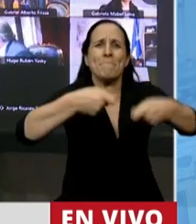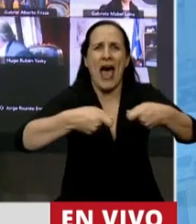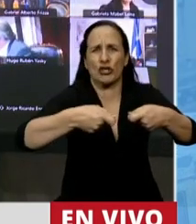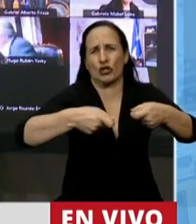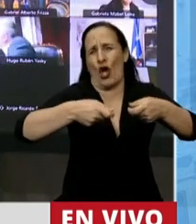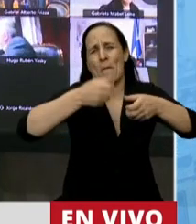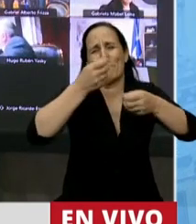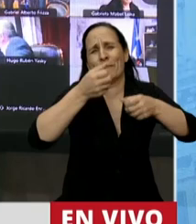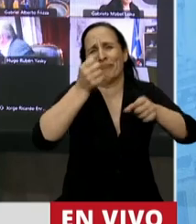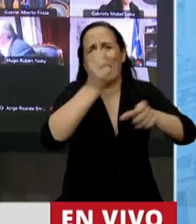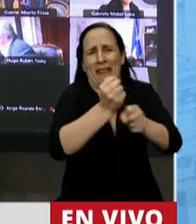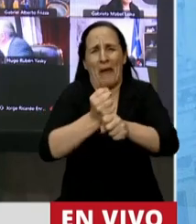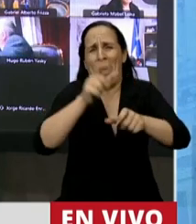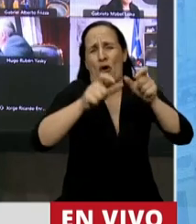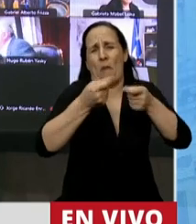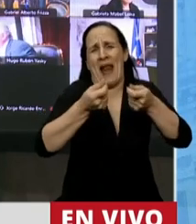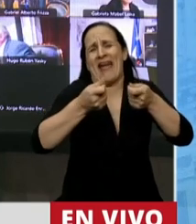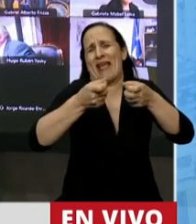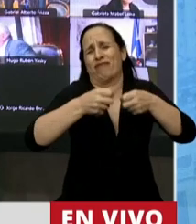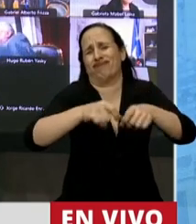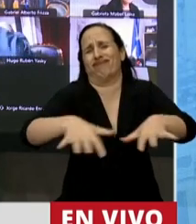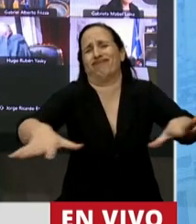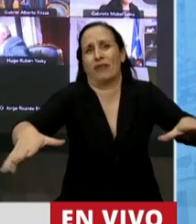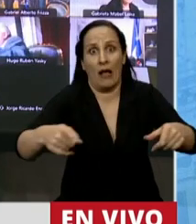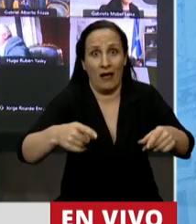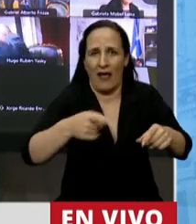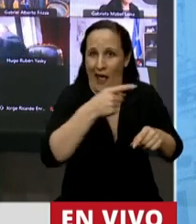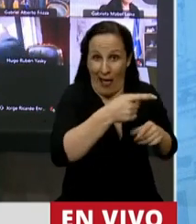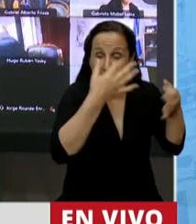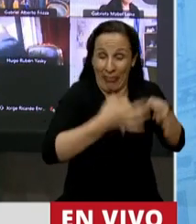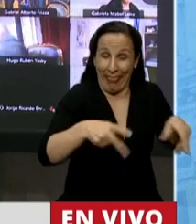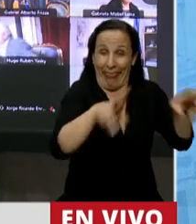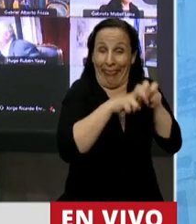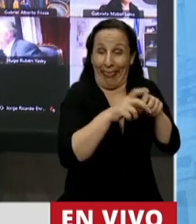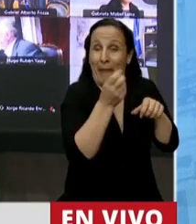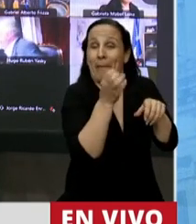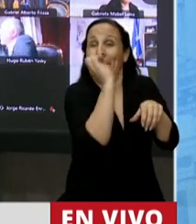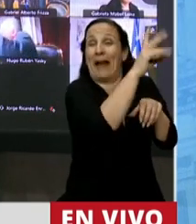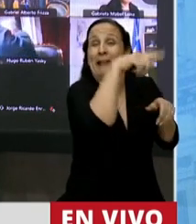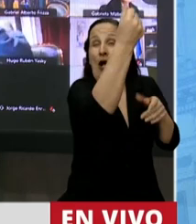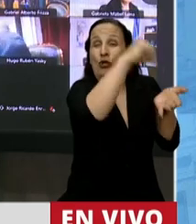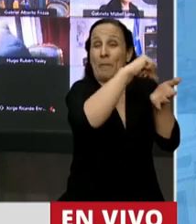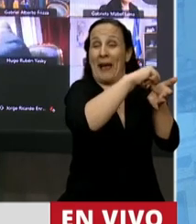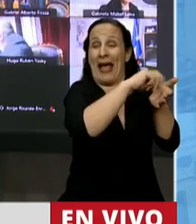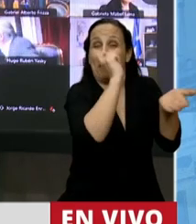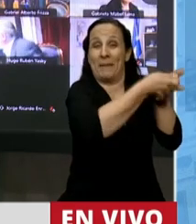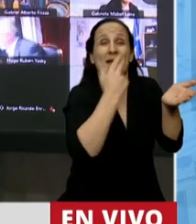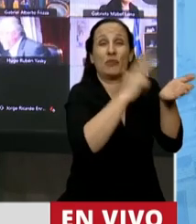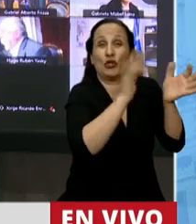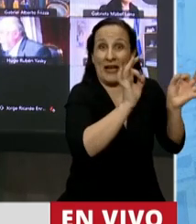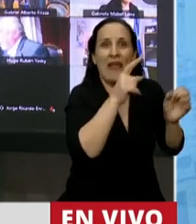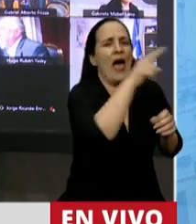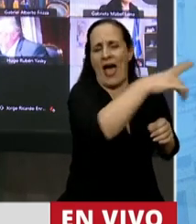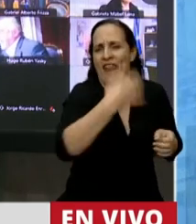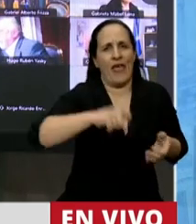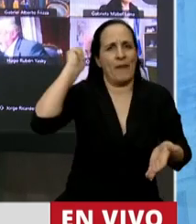no, hubo derrame. Pero el derrame fue a los paraísos fiscales. Y lo que se fue a los paraísos fiscales hay que